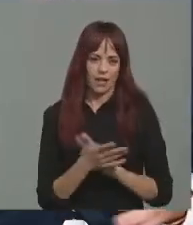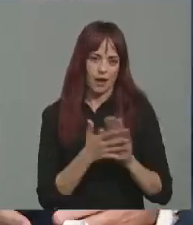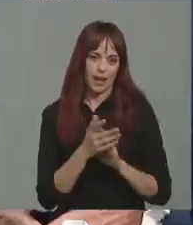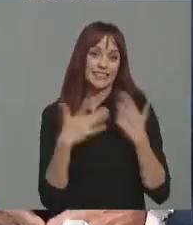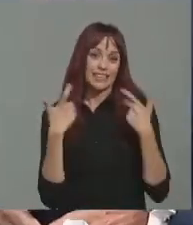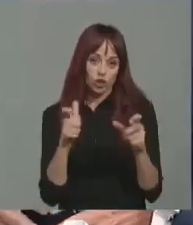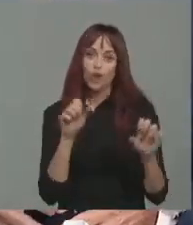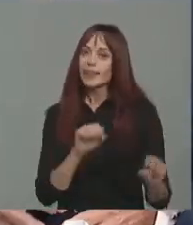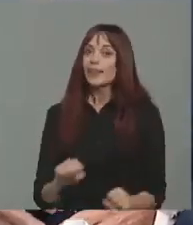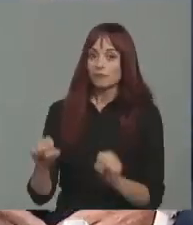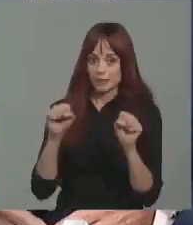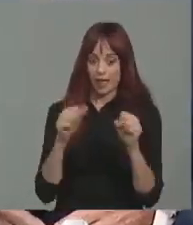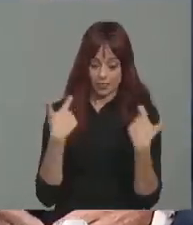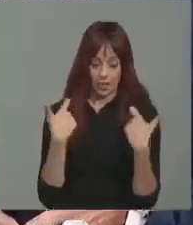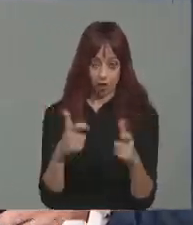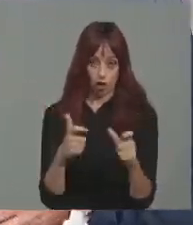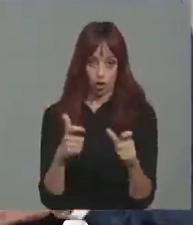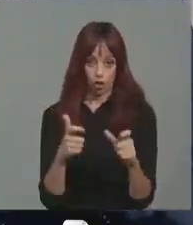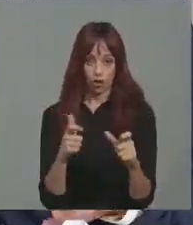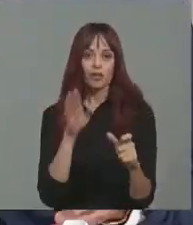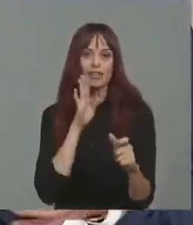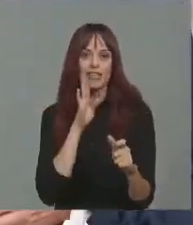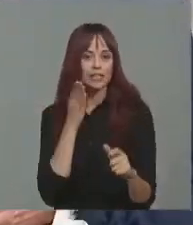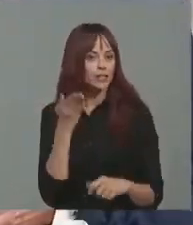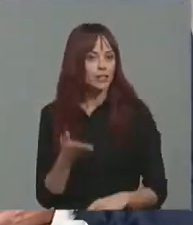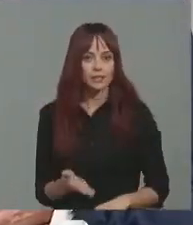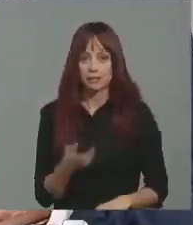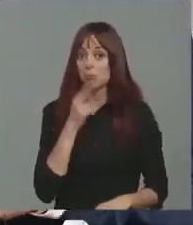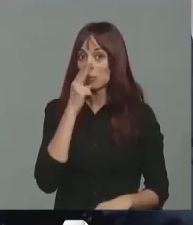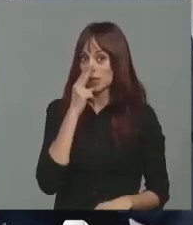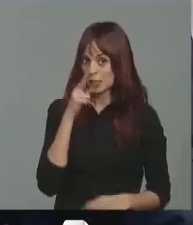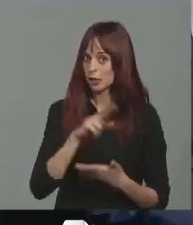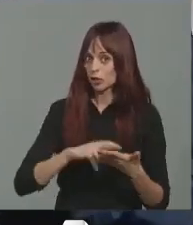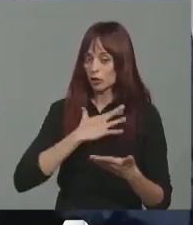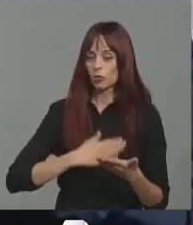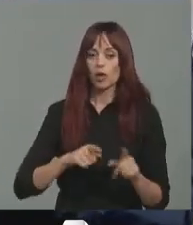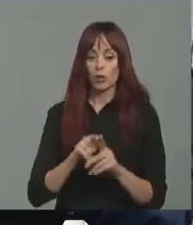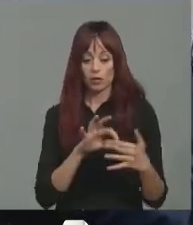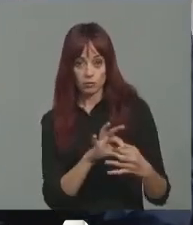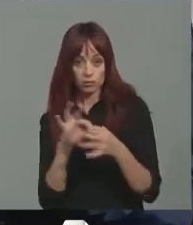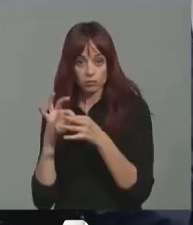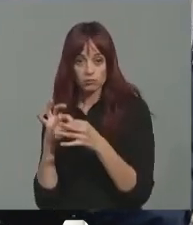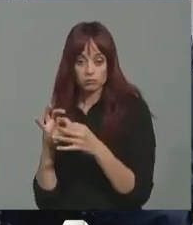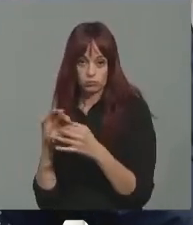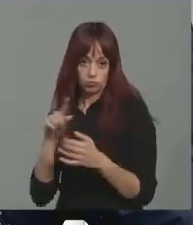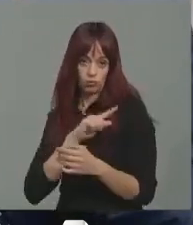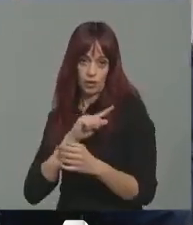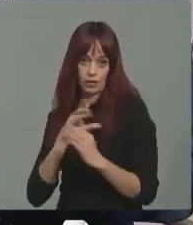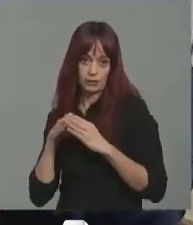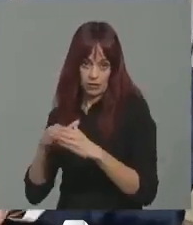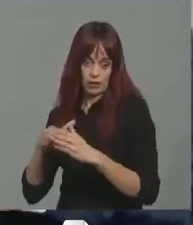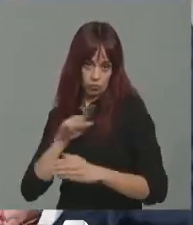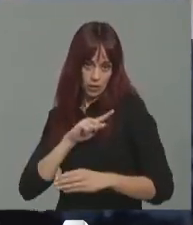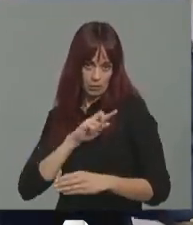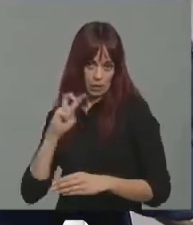defensa. Un sector muy interesante para la región de Murcia. Un sector que está íntimamente ligado a las fuerzas navales, a las fuerzas armadas, que